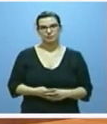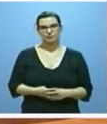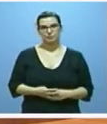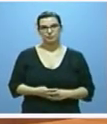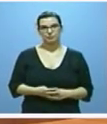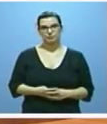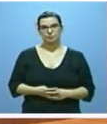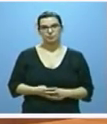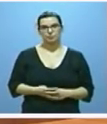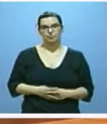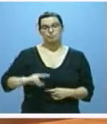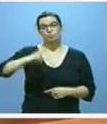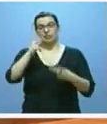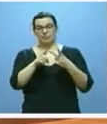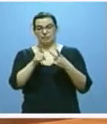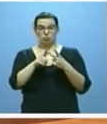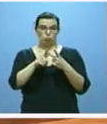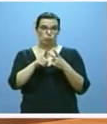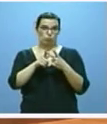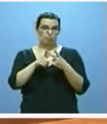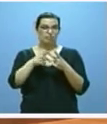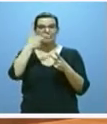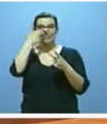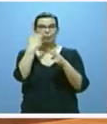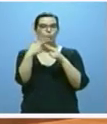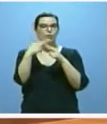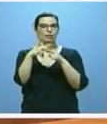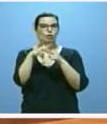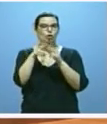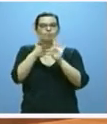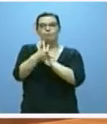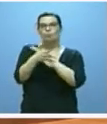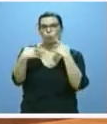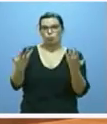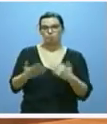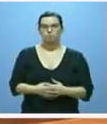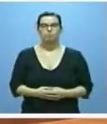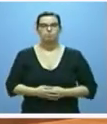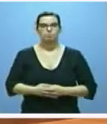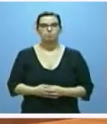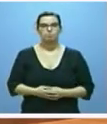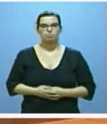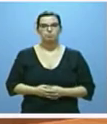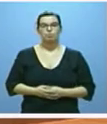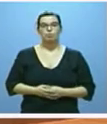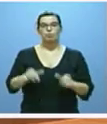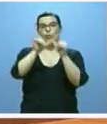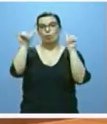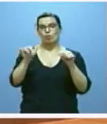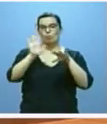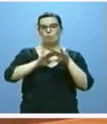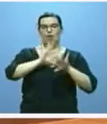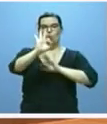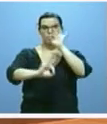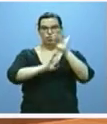La segunda cuestión de interés político a la que debo hacer referencia es la relativa a la culminación del modelo de ordenación del territorio.